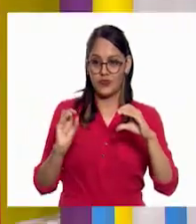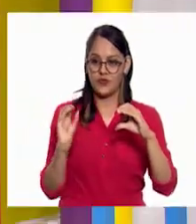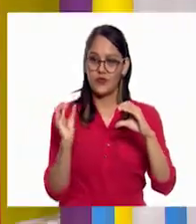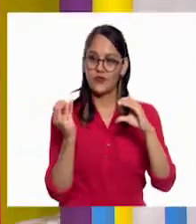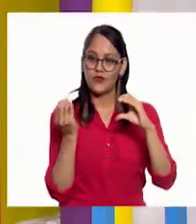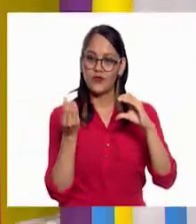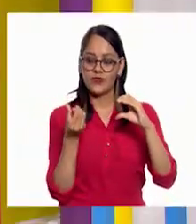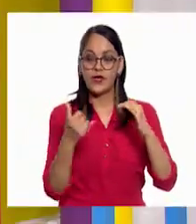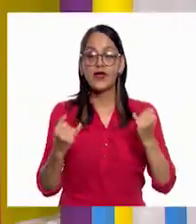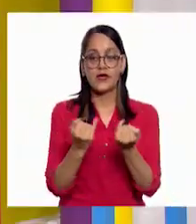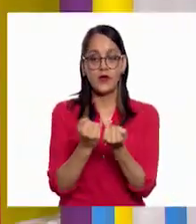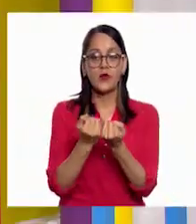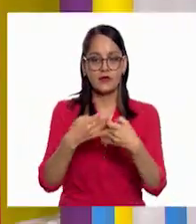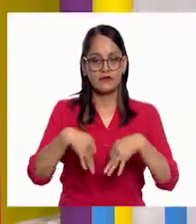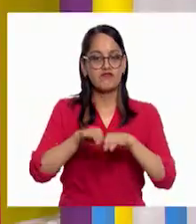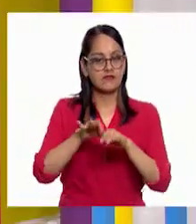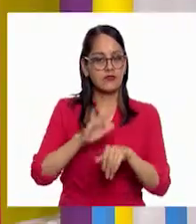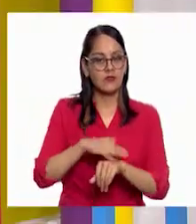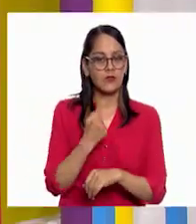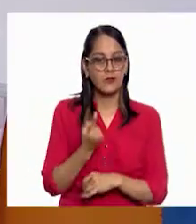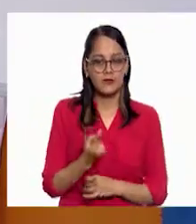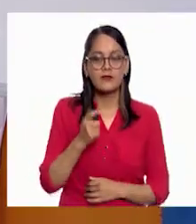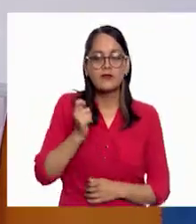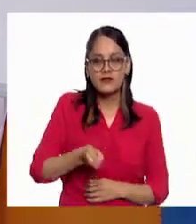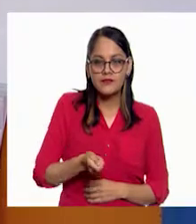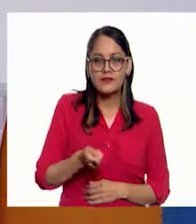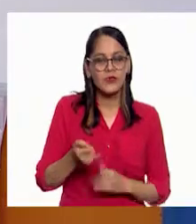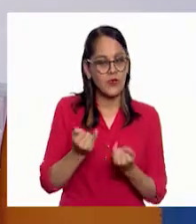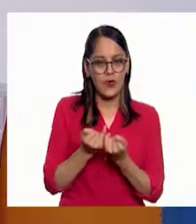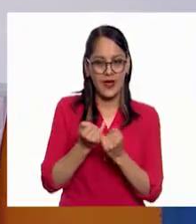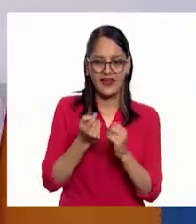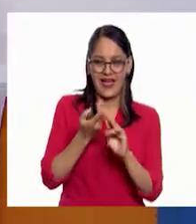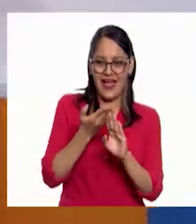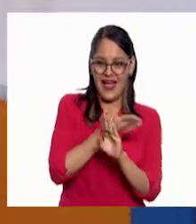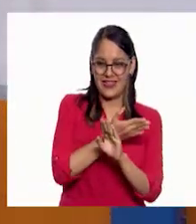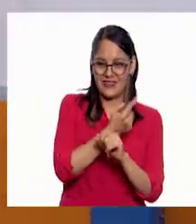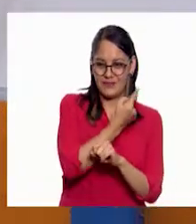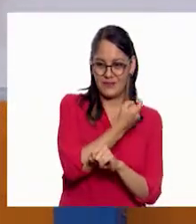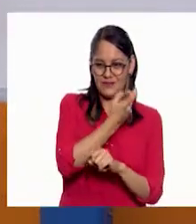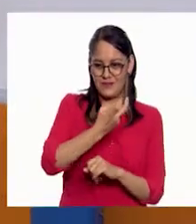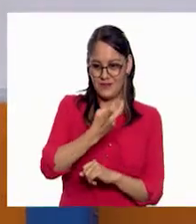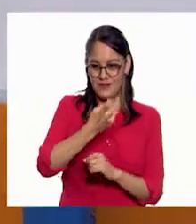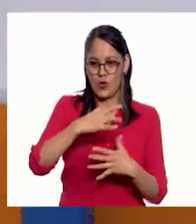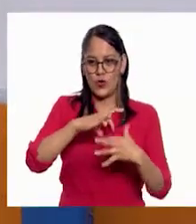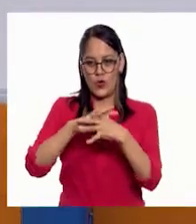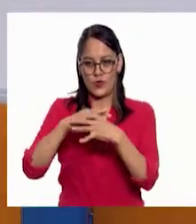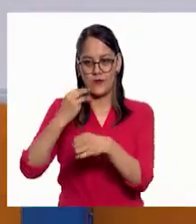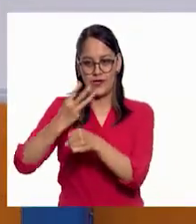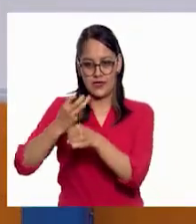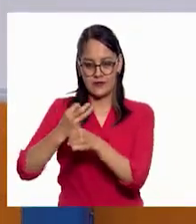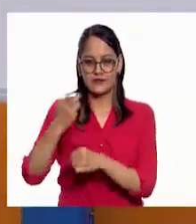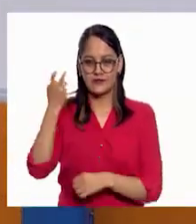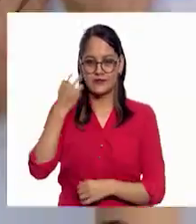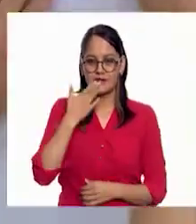da también mucha relevancia porque tiene que ver justamente con estos dos que puse al principio. Entonces, la luna se mueve, lo pongo en tercer